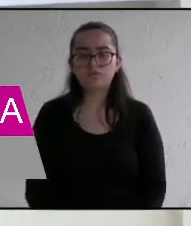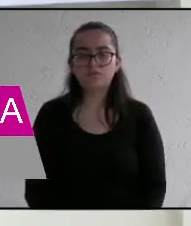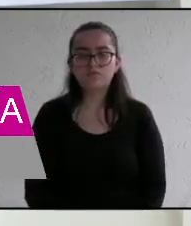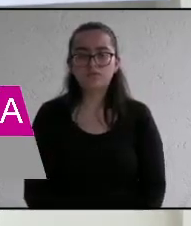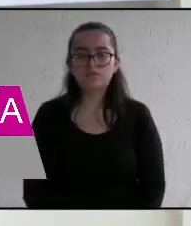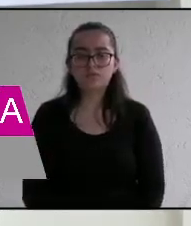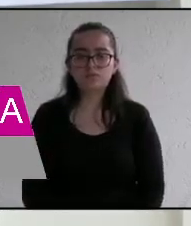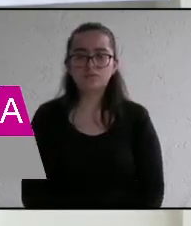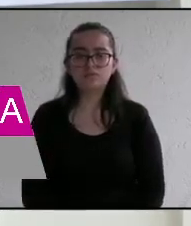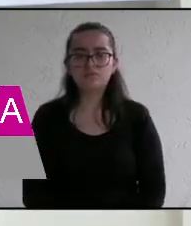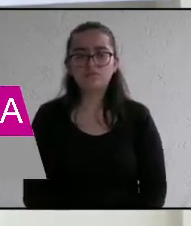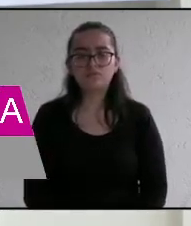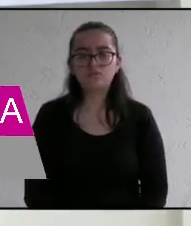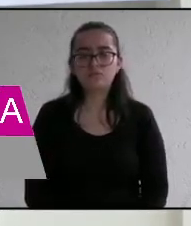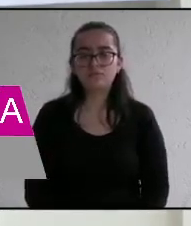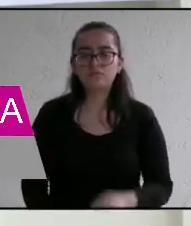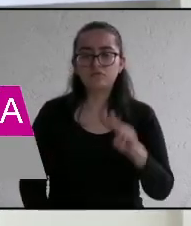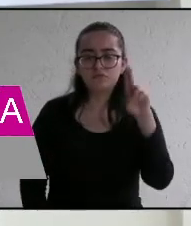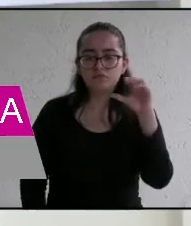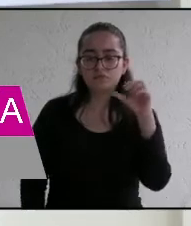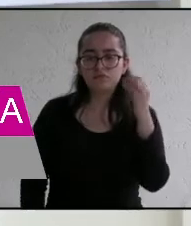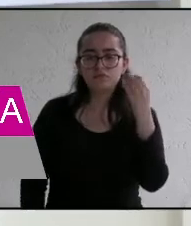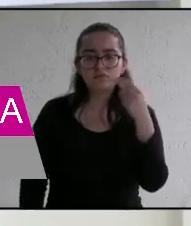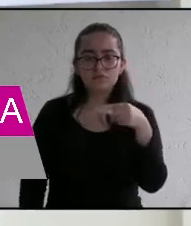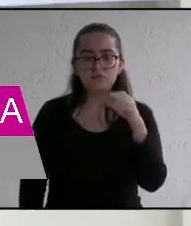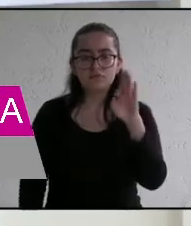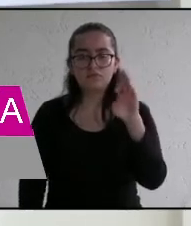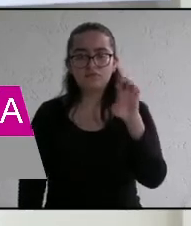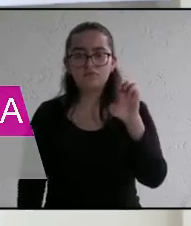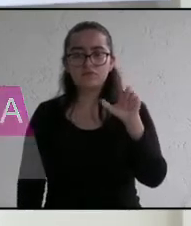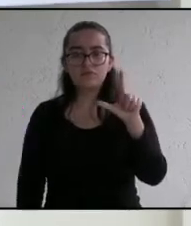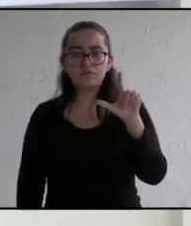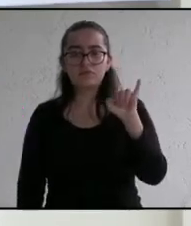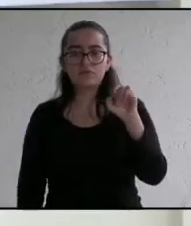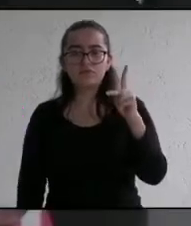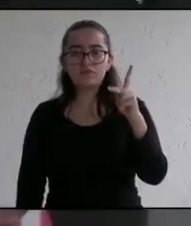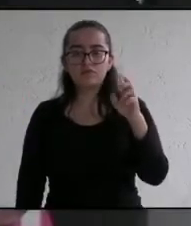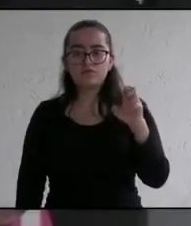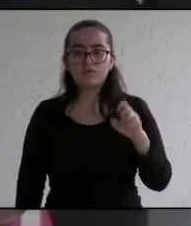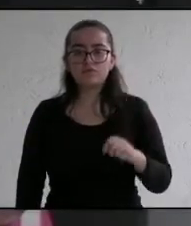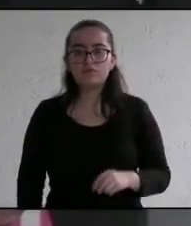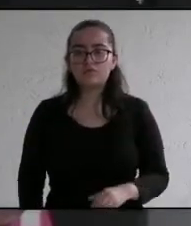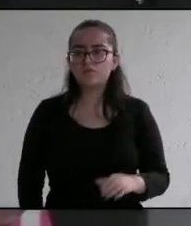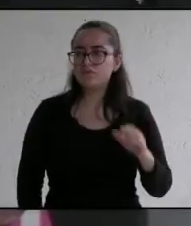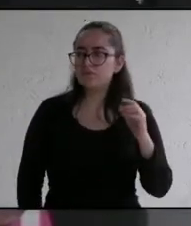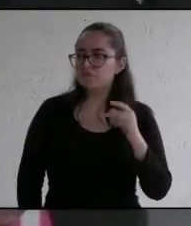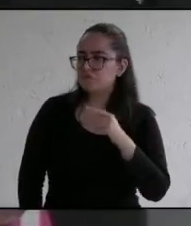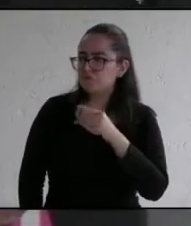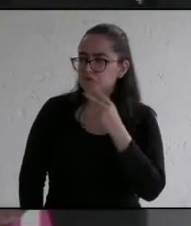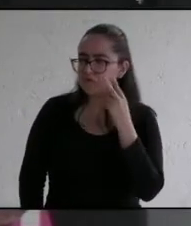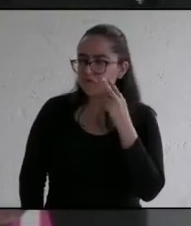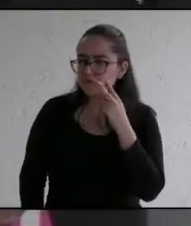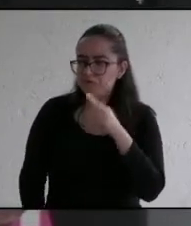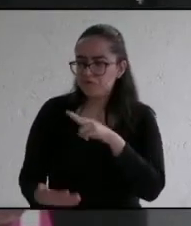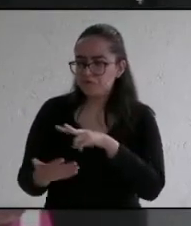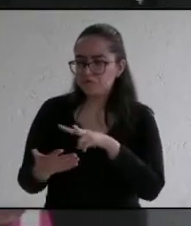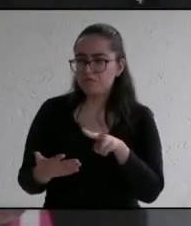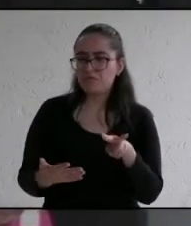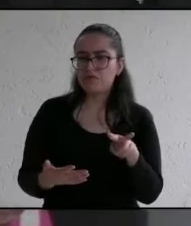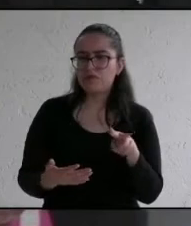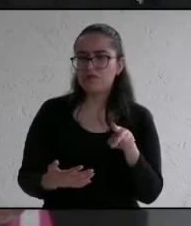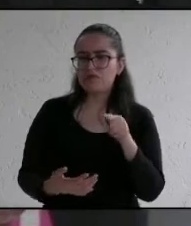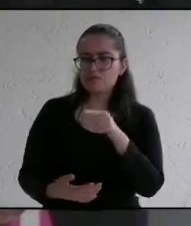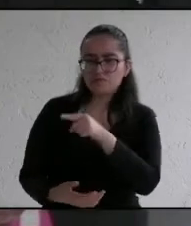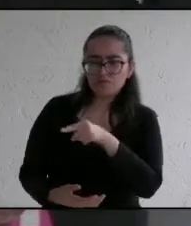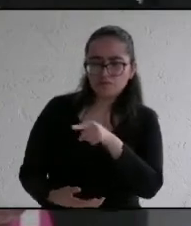turno al candidato del partido Unidad Ciudadana Felipe Utrera Ruiz Adelante candidato He escuchado con mucha atención y creo que tenemos un